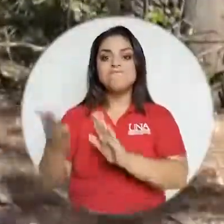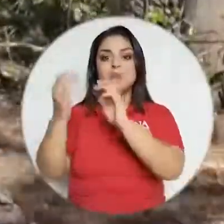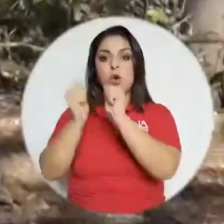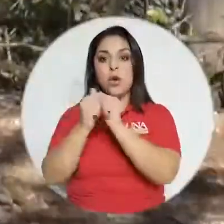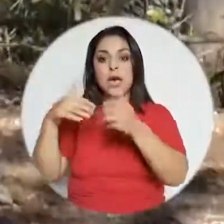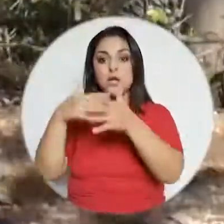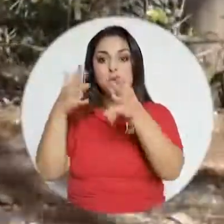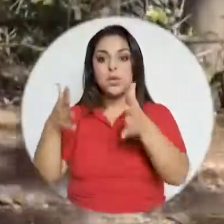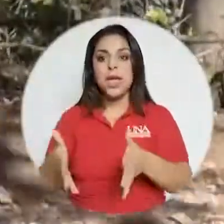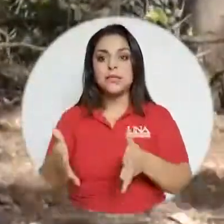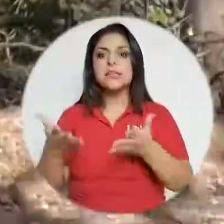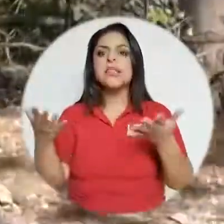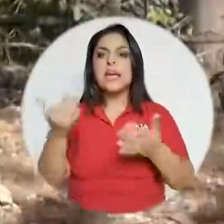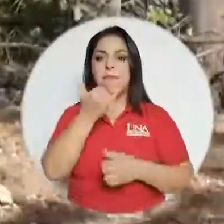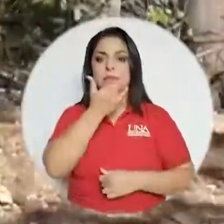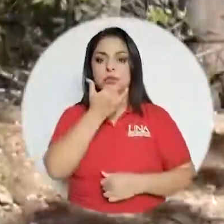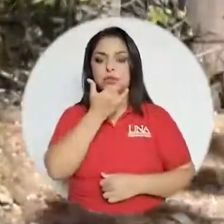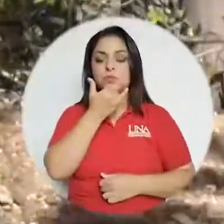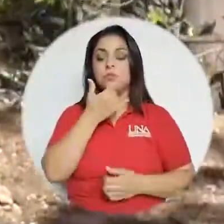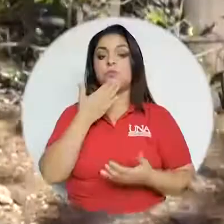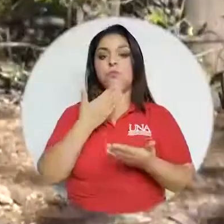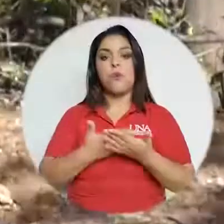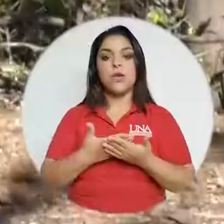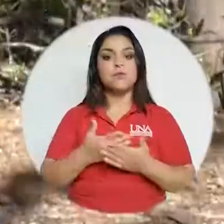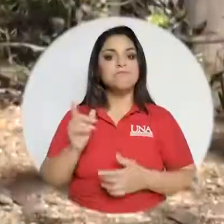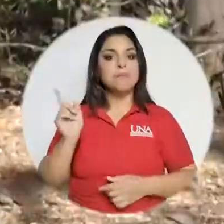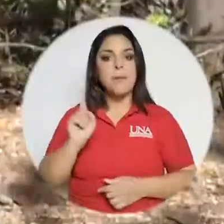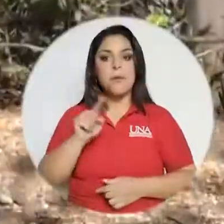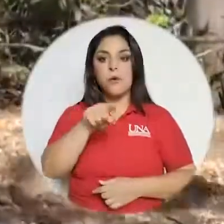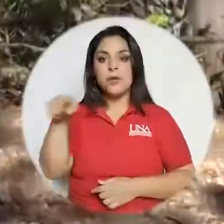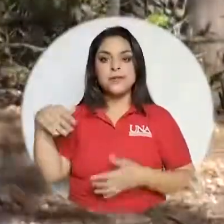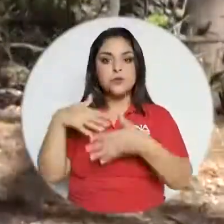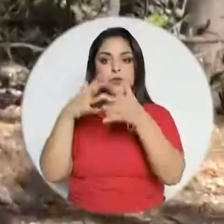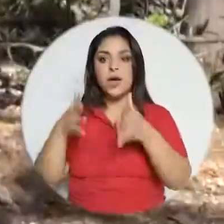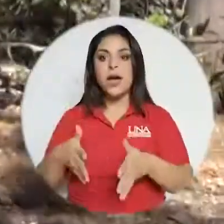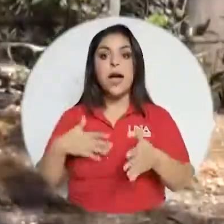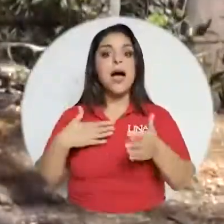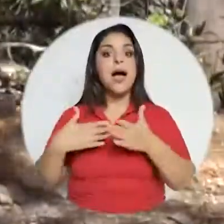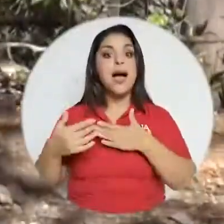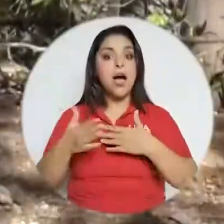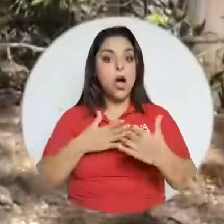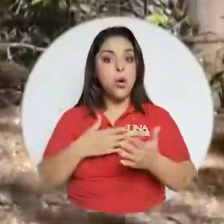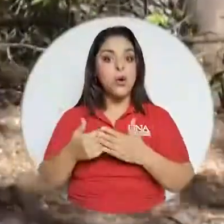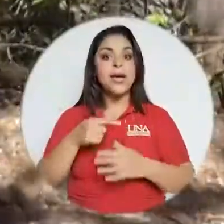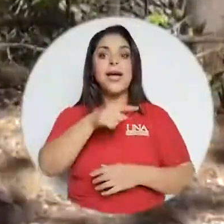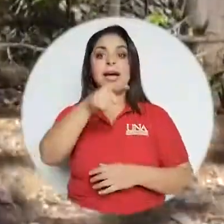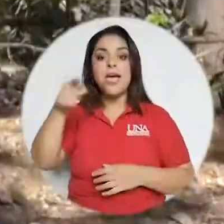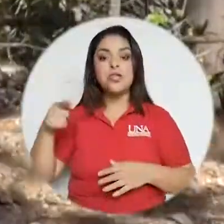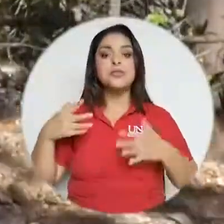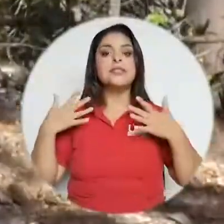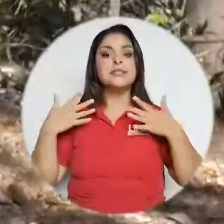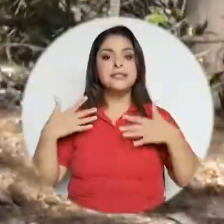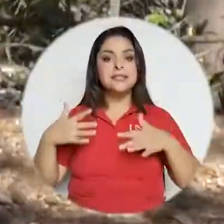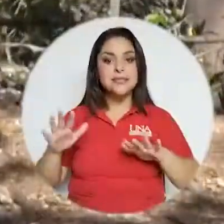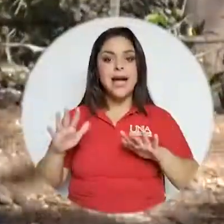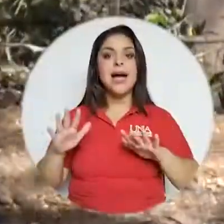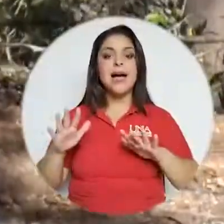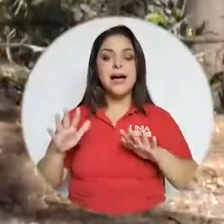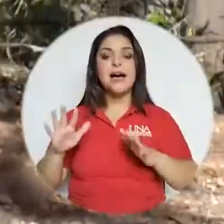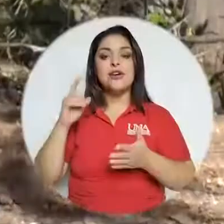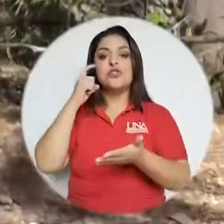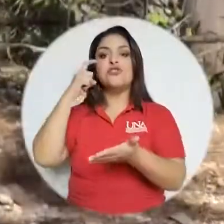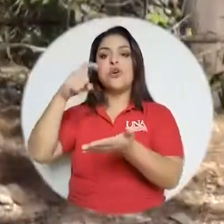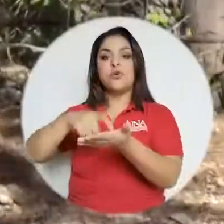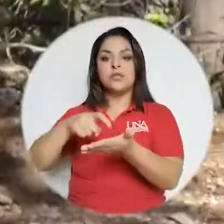encontramos con los estudiantes. ¿Con los estudiantes qué nos encontramos? Bueno, que tampoco las personas estudiantes aún aquellos que vienen